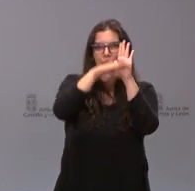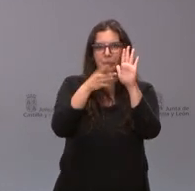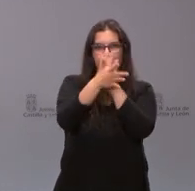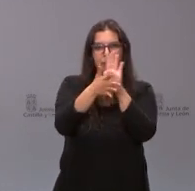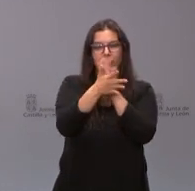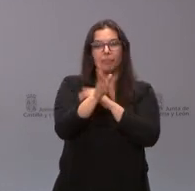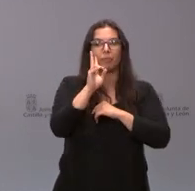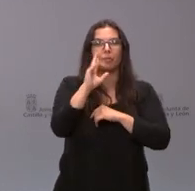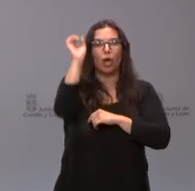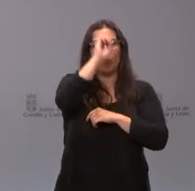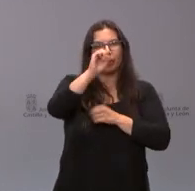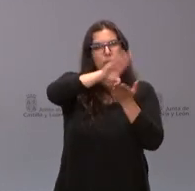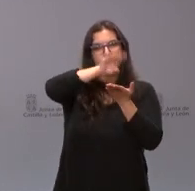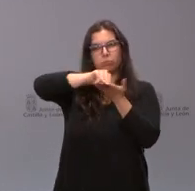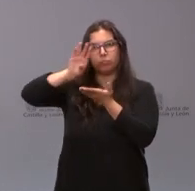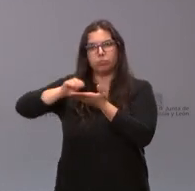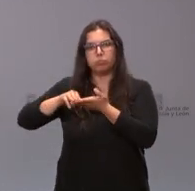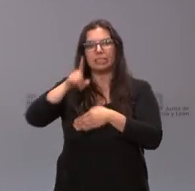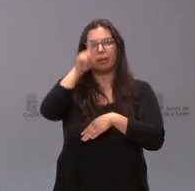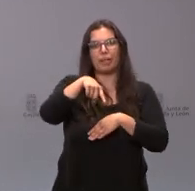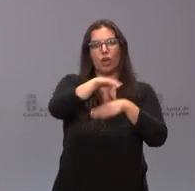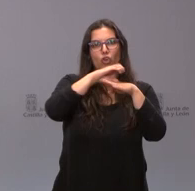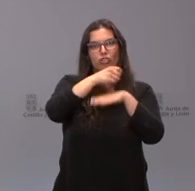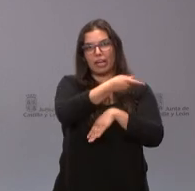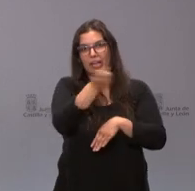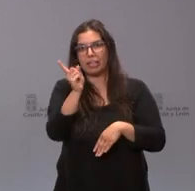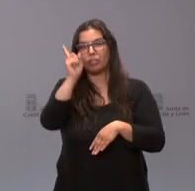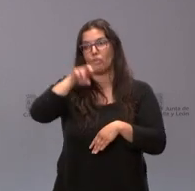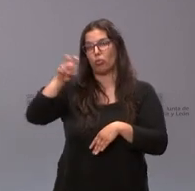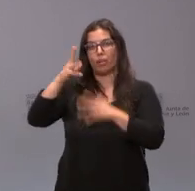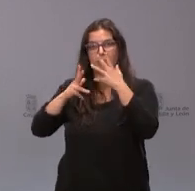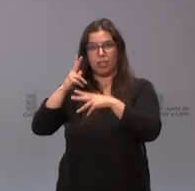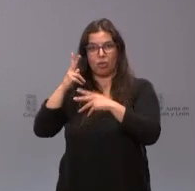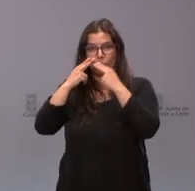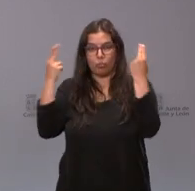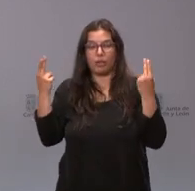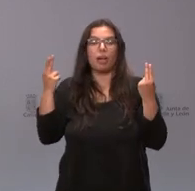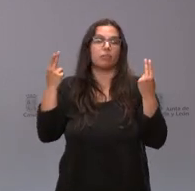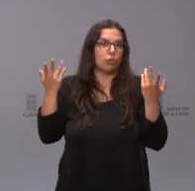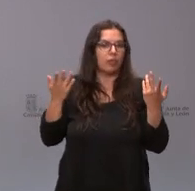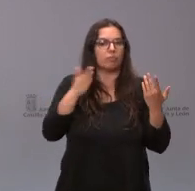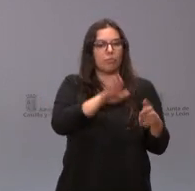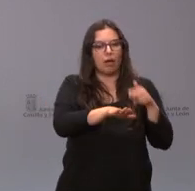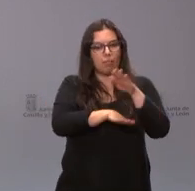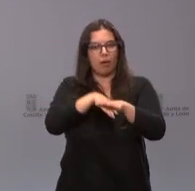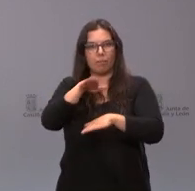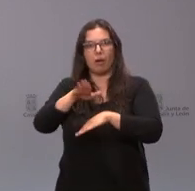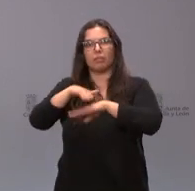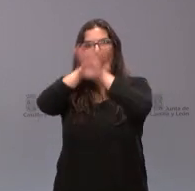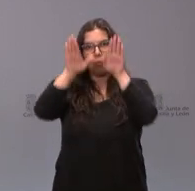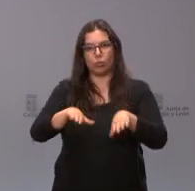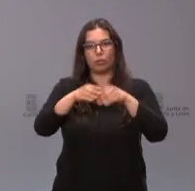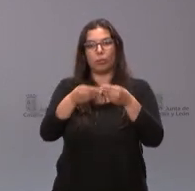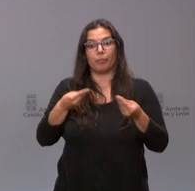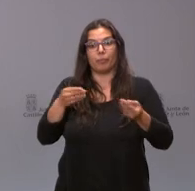opiniones del conjunto de consejerías e incluso de otras administraciones y, por tanto, formular el documento final que pueda ser